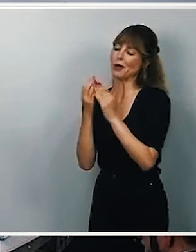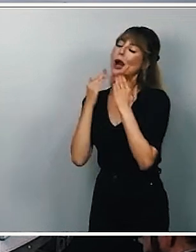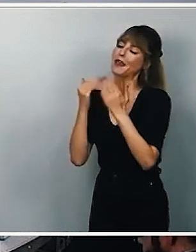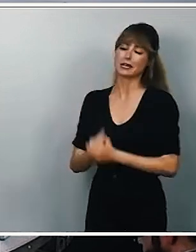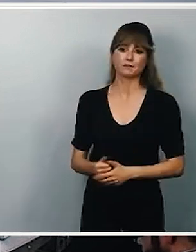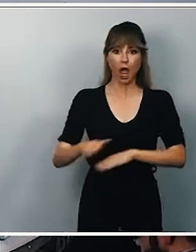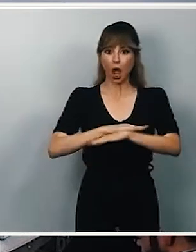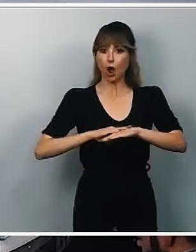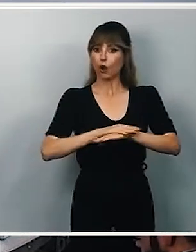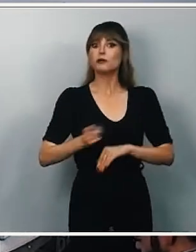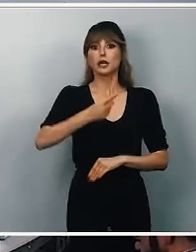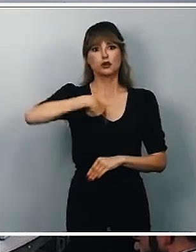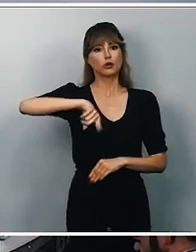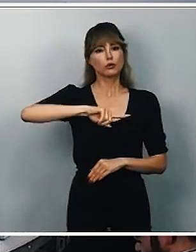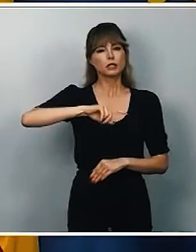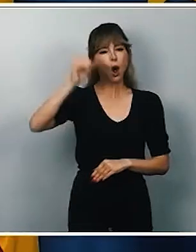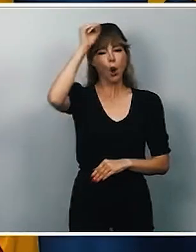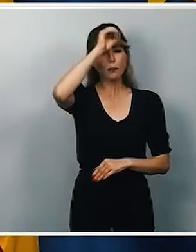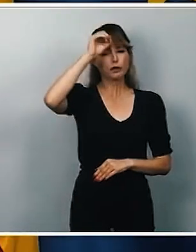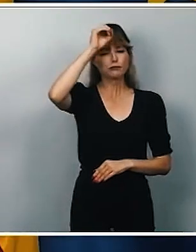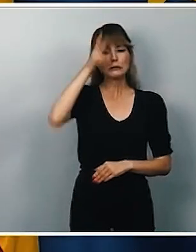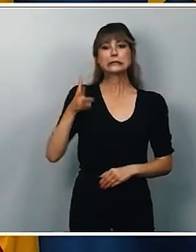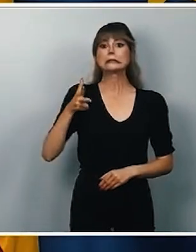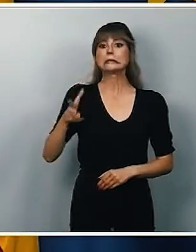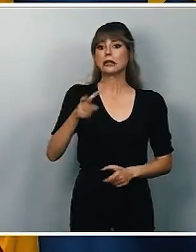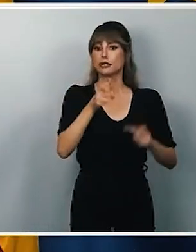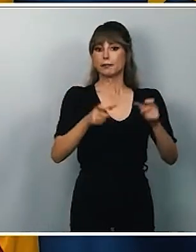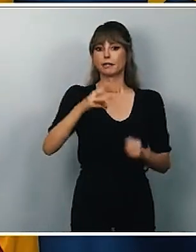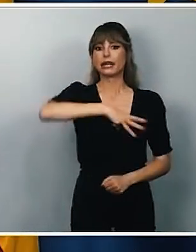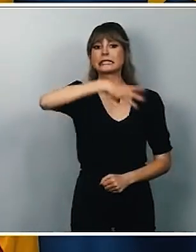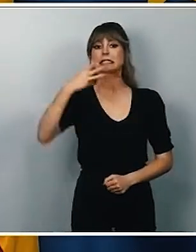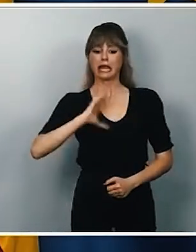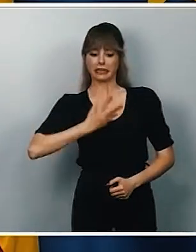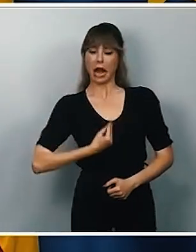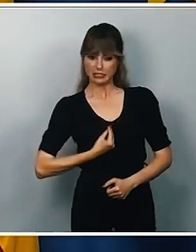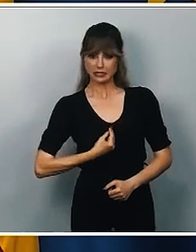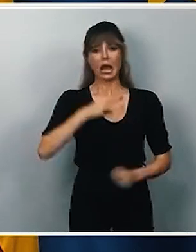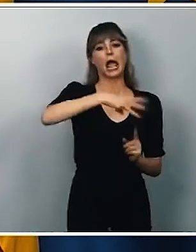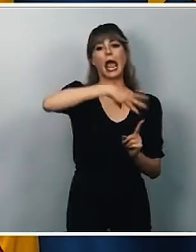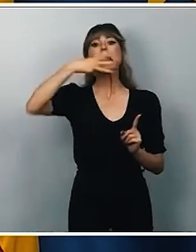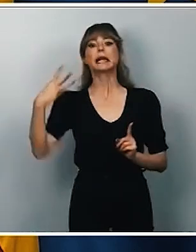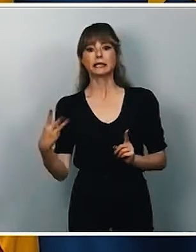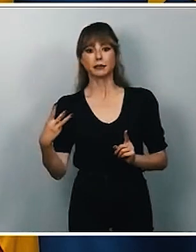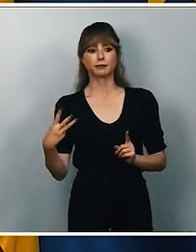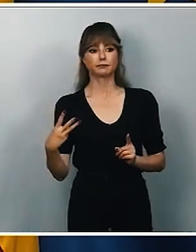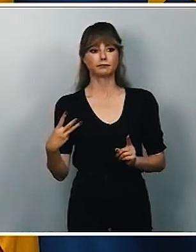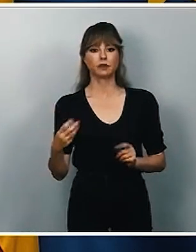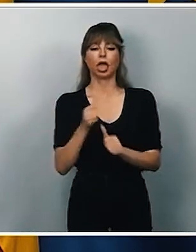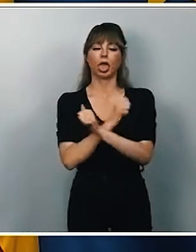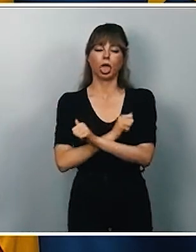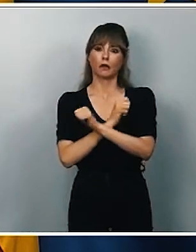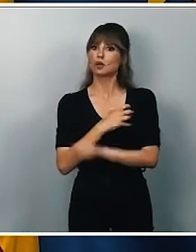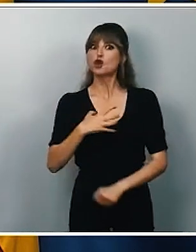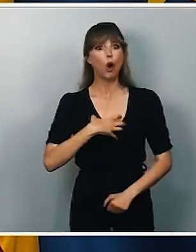Este Gobierno también considera que los derechos de las personas trans, de las personas LGTBI, no pueden esperar.